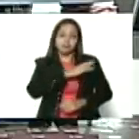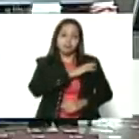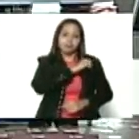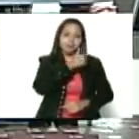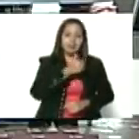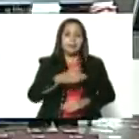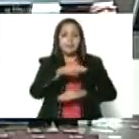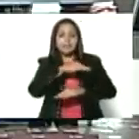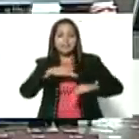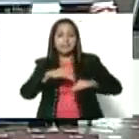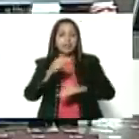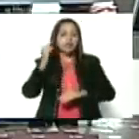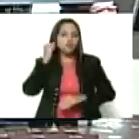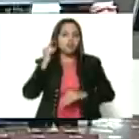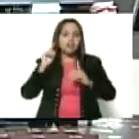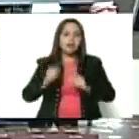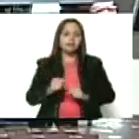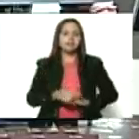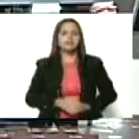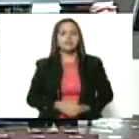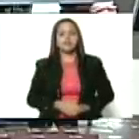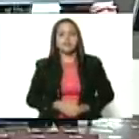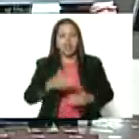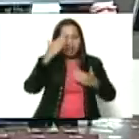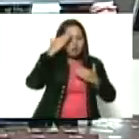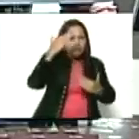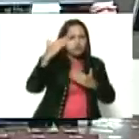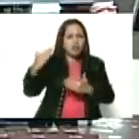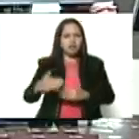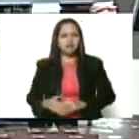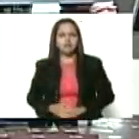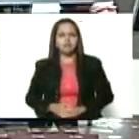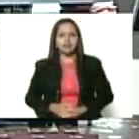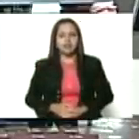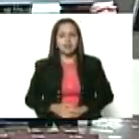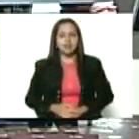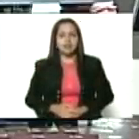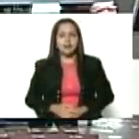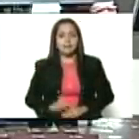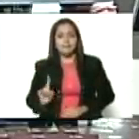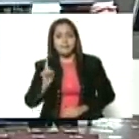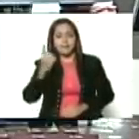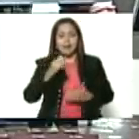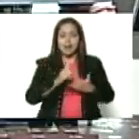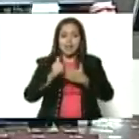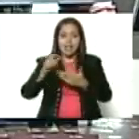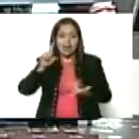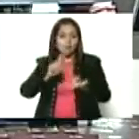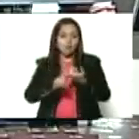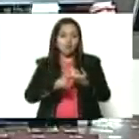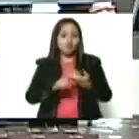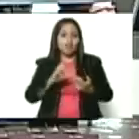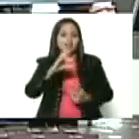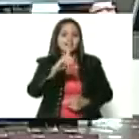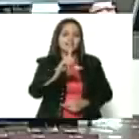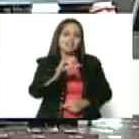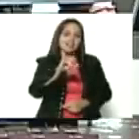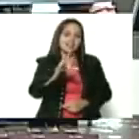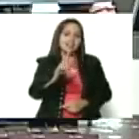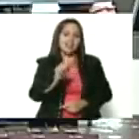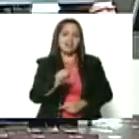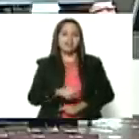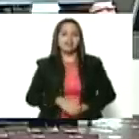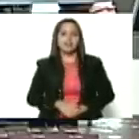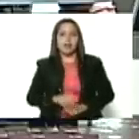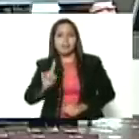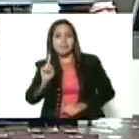ministra de la mujer, ya las había saludado, está la primera combatiente. Bueno, la primera combatiente tiene el honor de haber